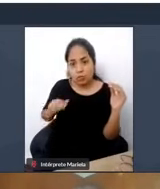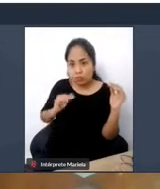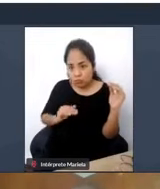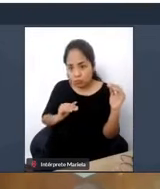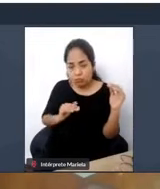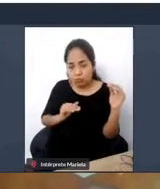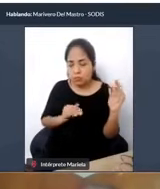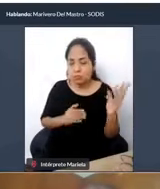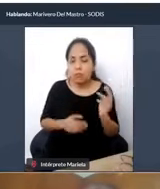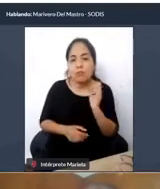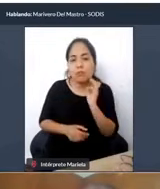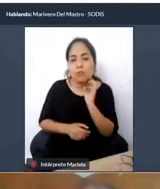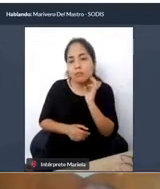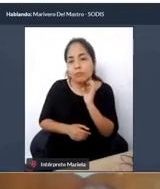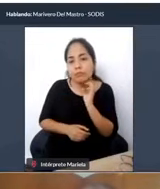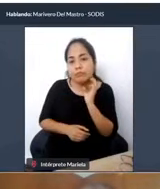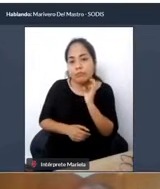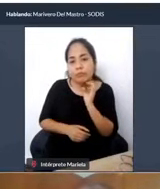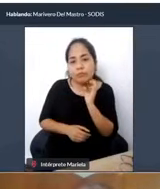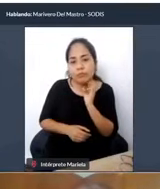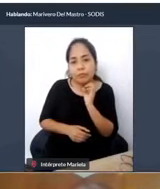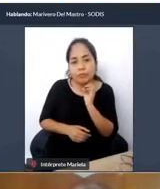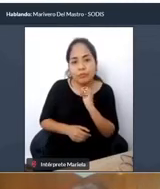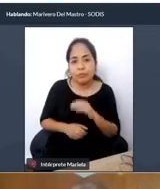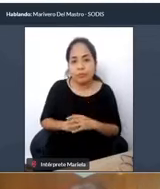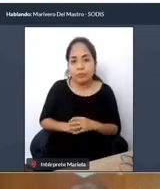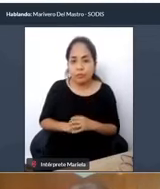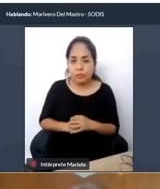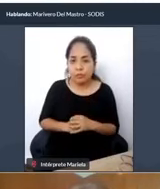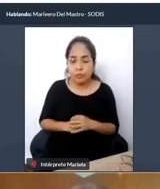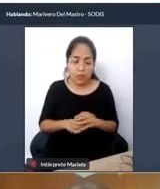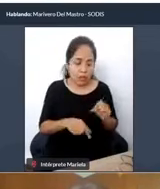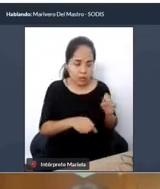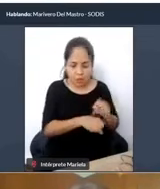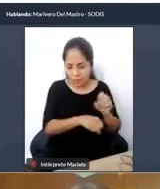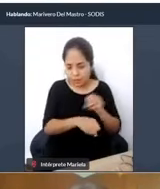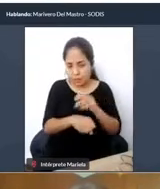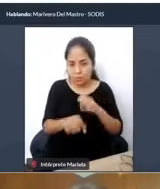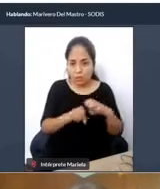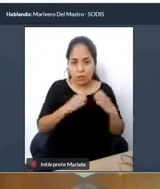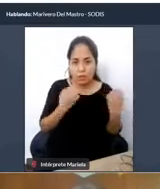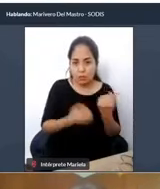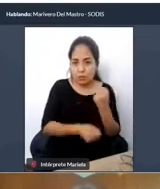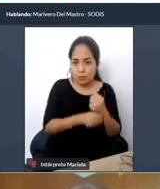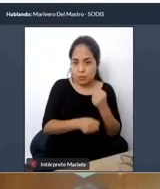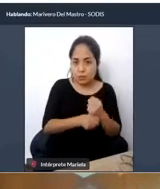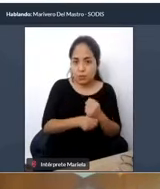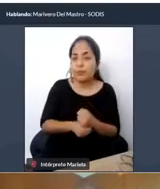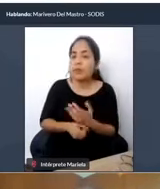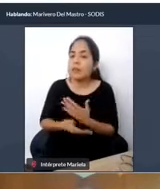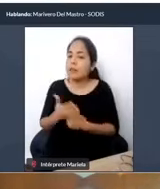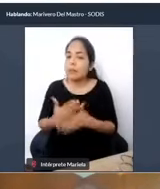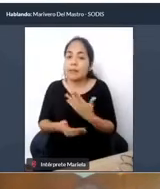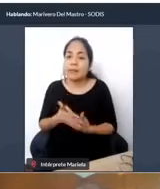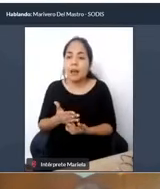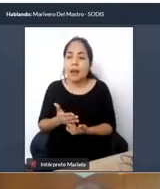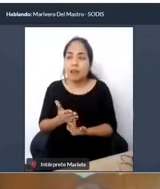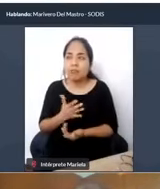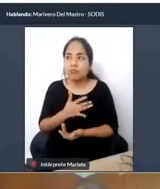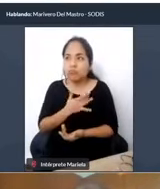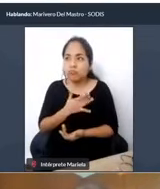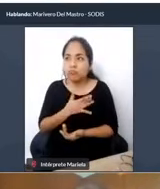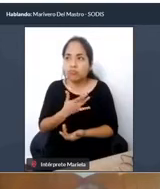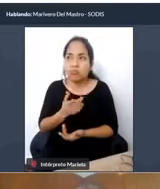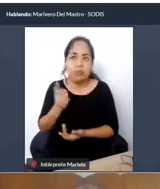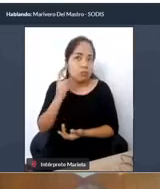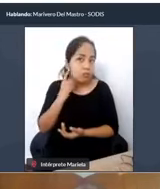y nuevamente la capacitación al personal. En discapacidad sensorial la información debe estar en formato audio,